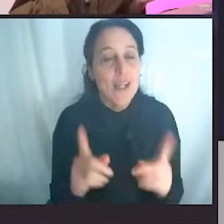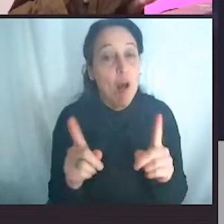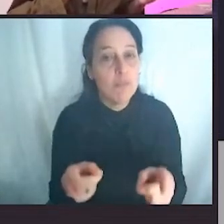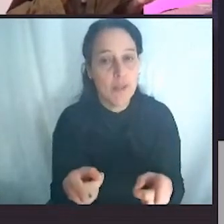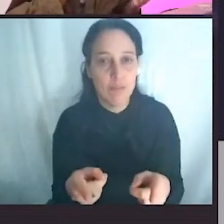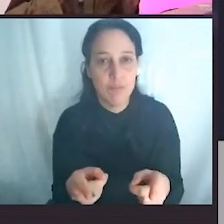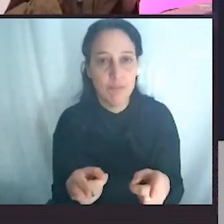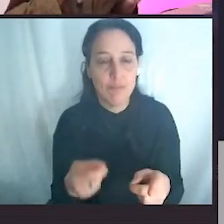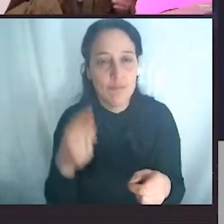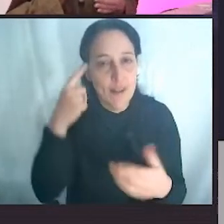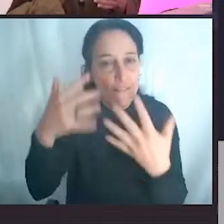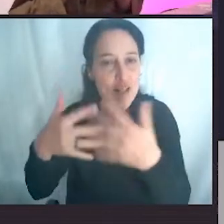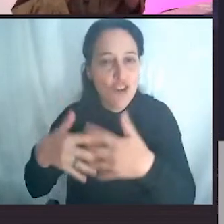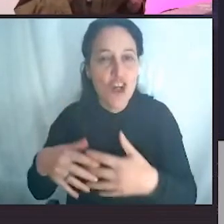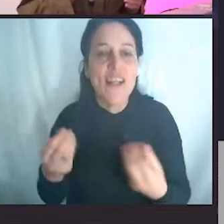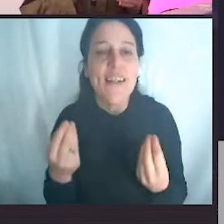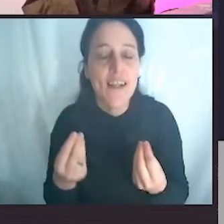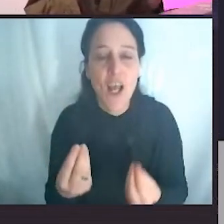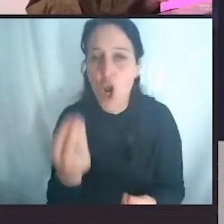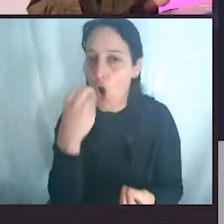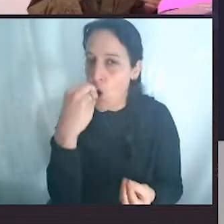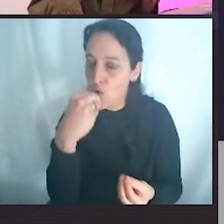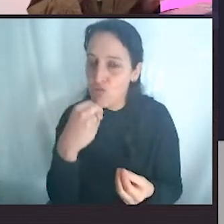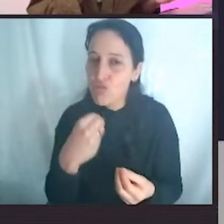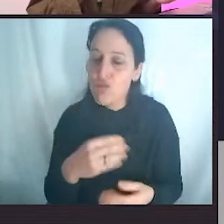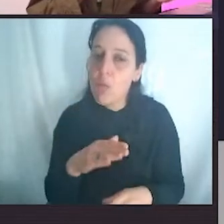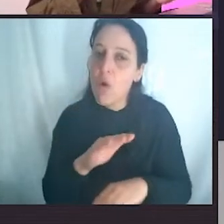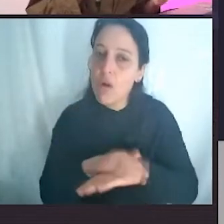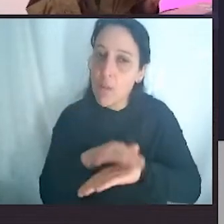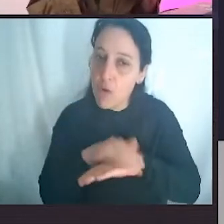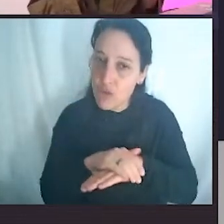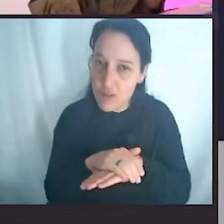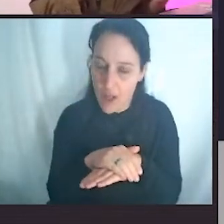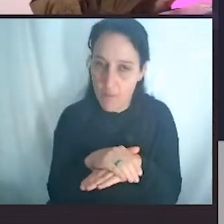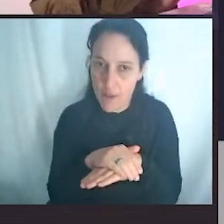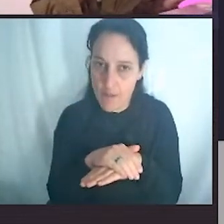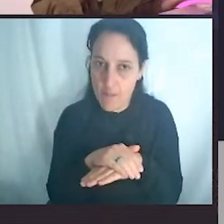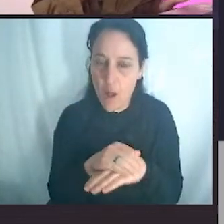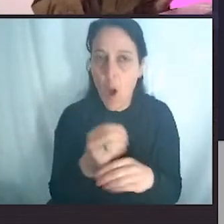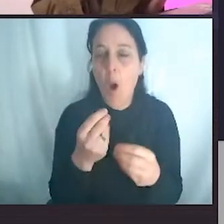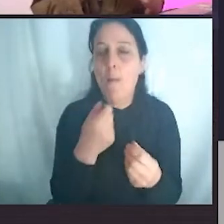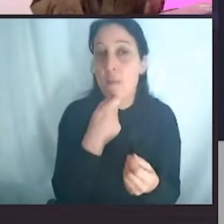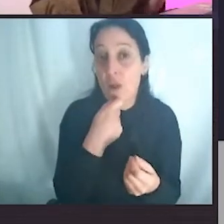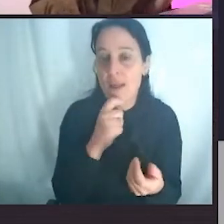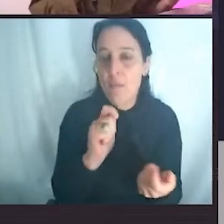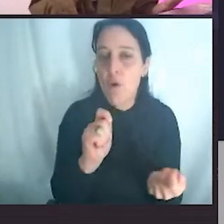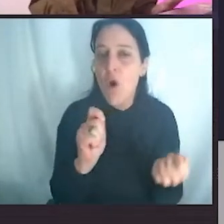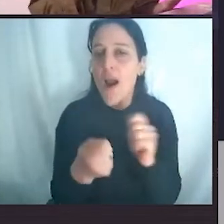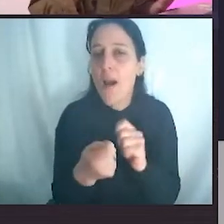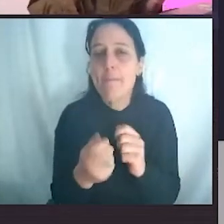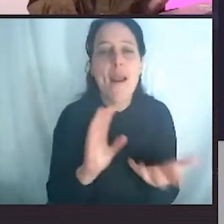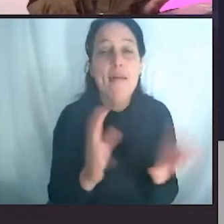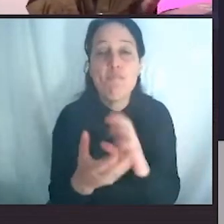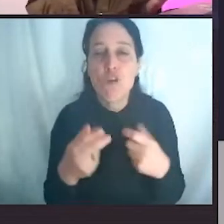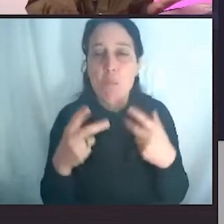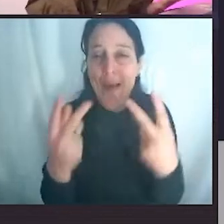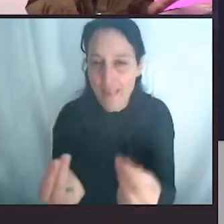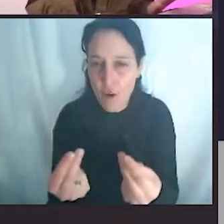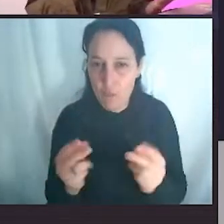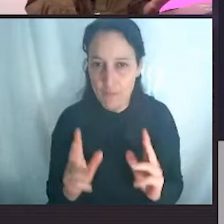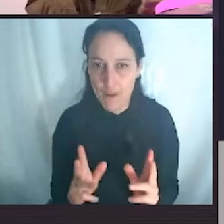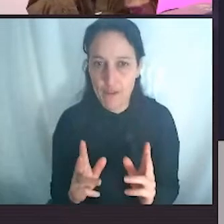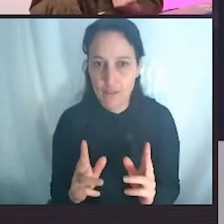consumidores que ya cambiaron su hábito de uso y de compra por las causas que siguen y los problemas que les importan sociales y